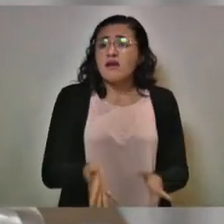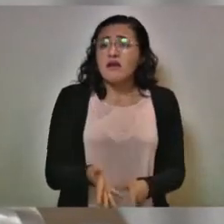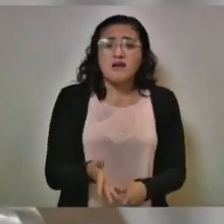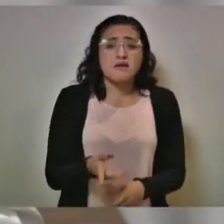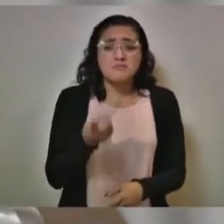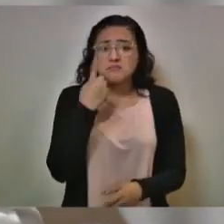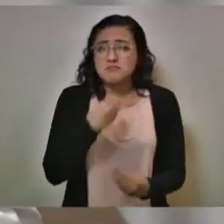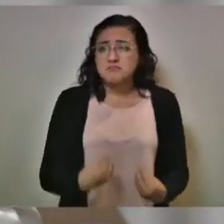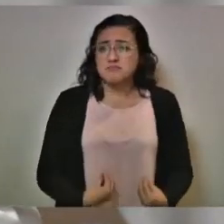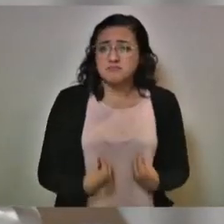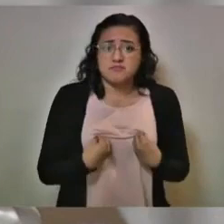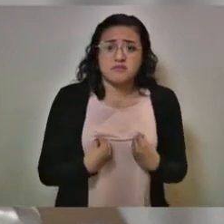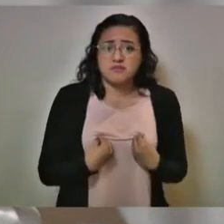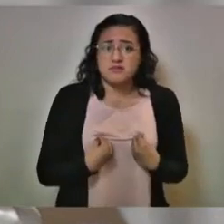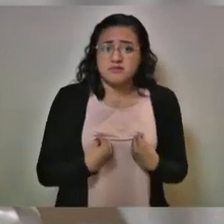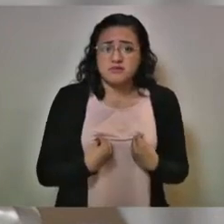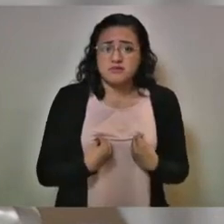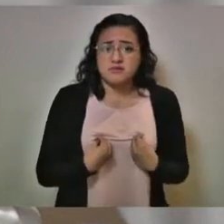forma de vida